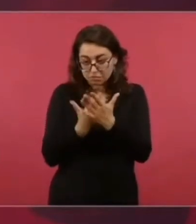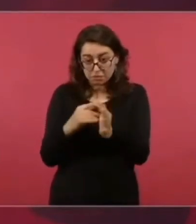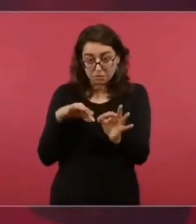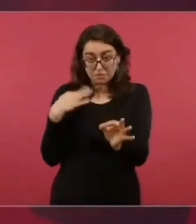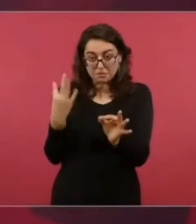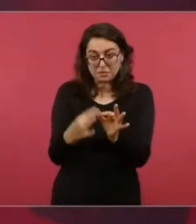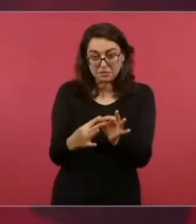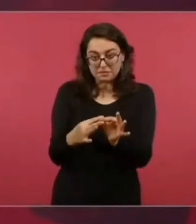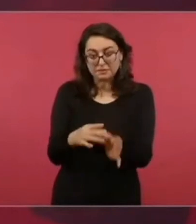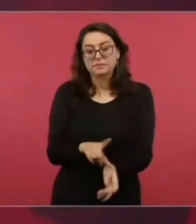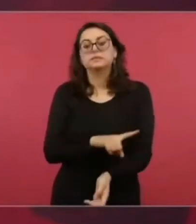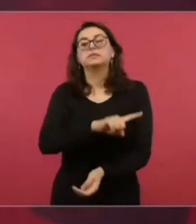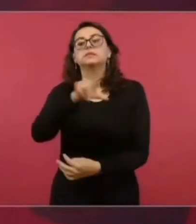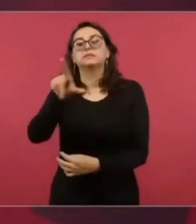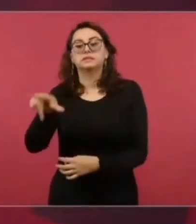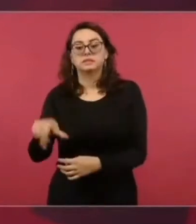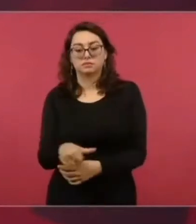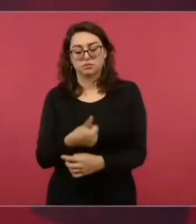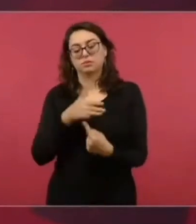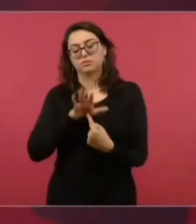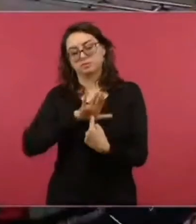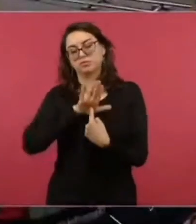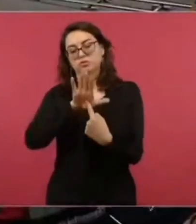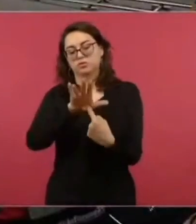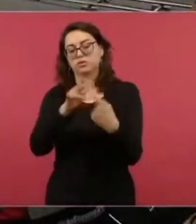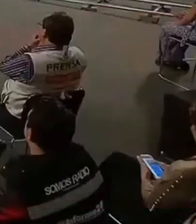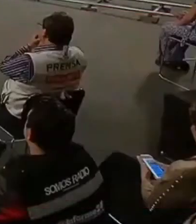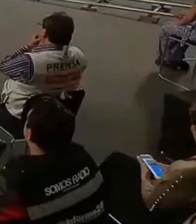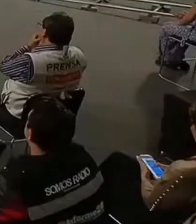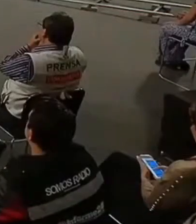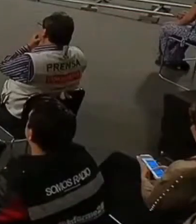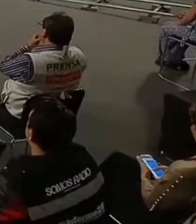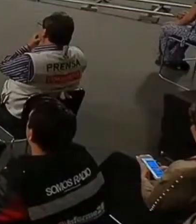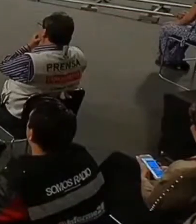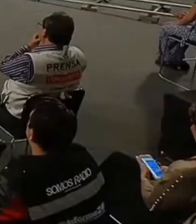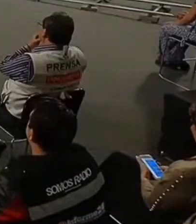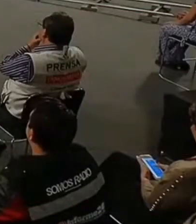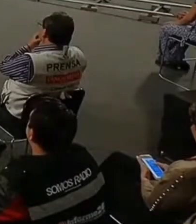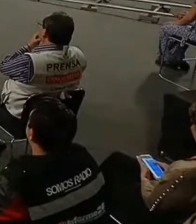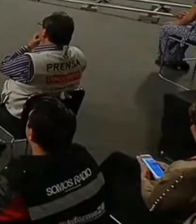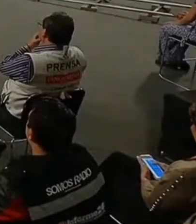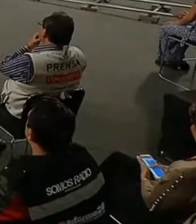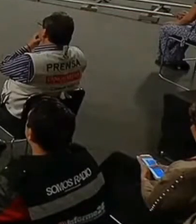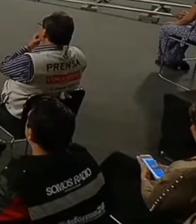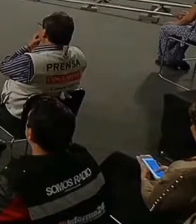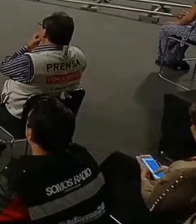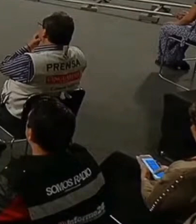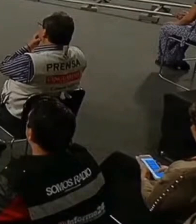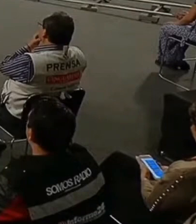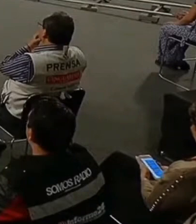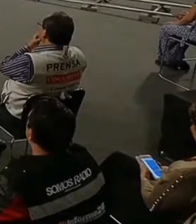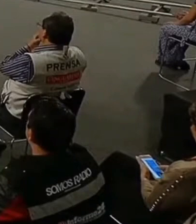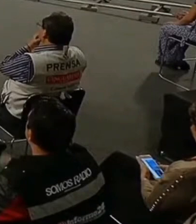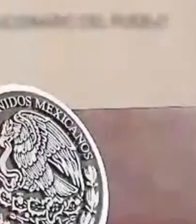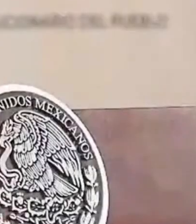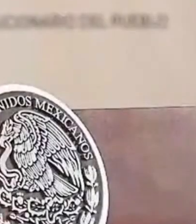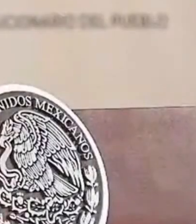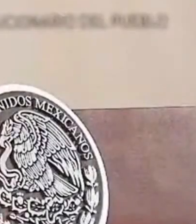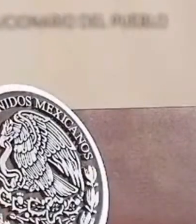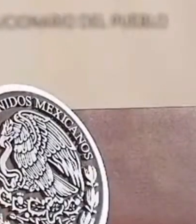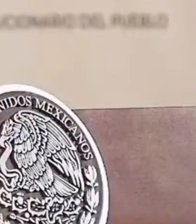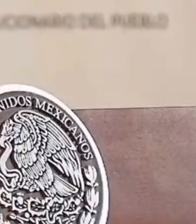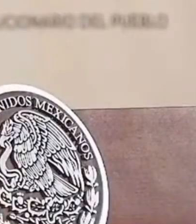Ya expliqué ayer, se está llevando a cabo una